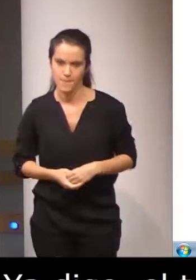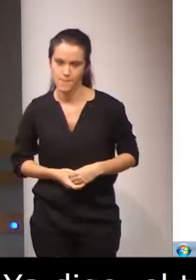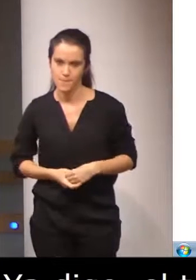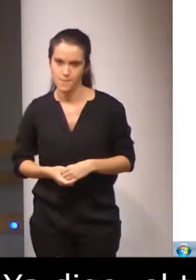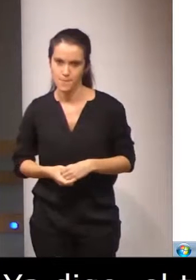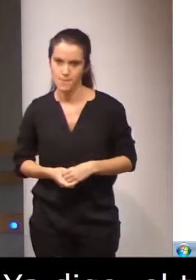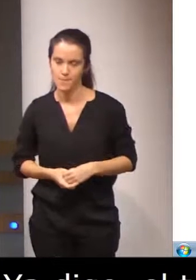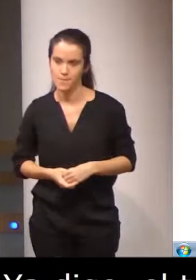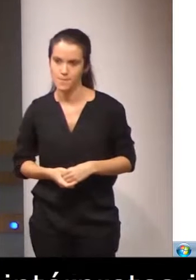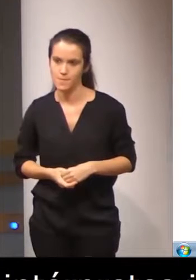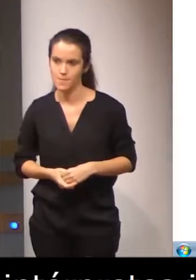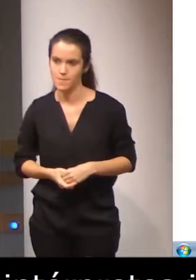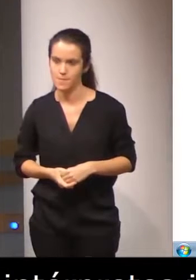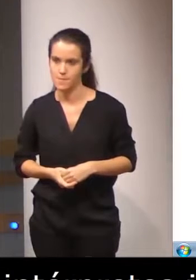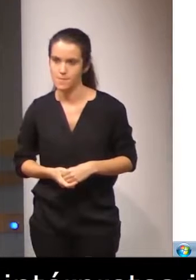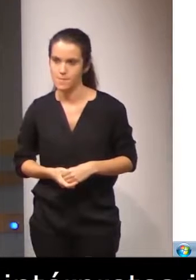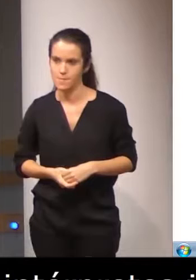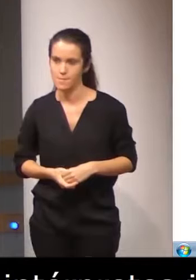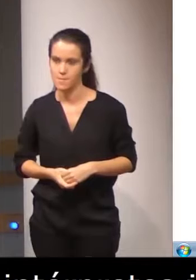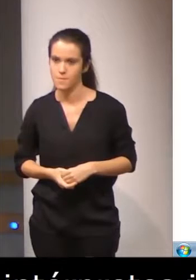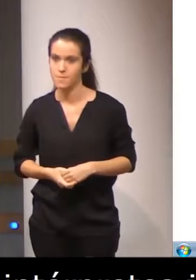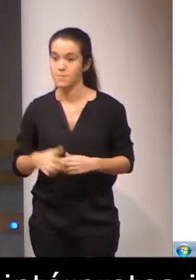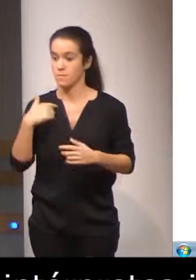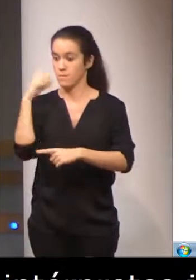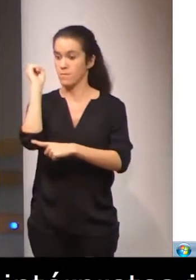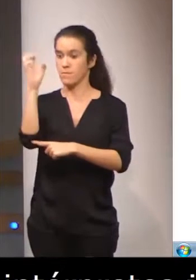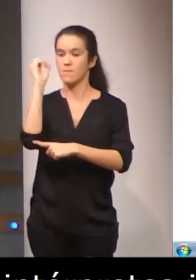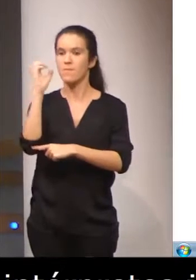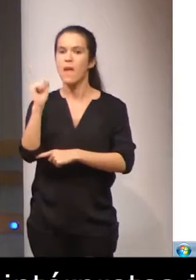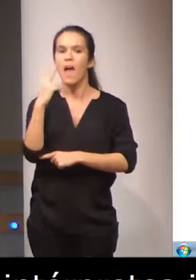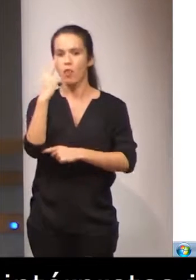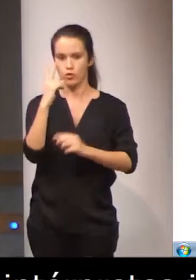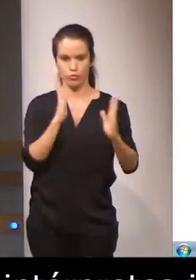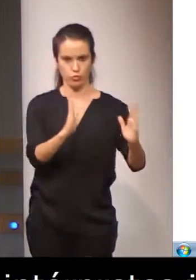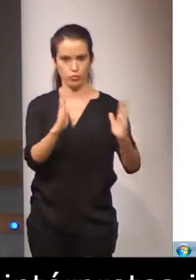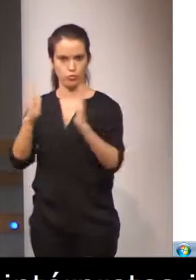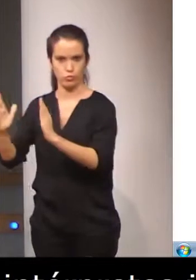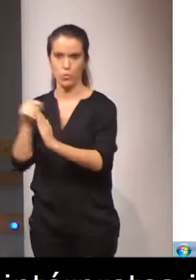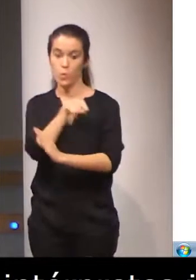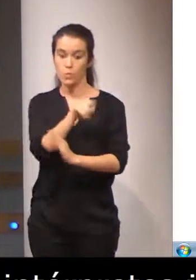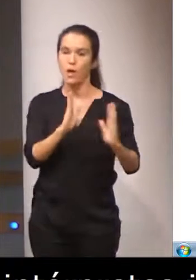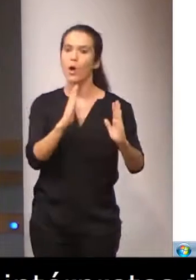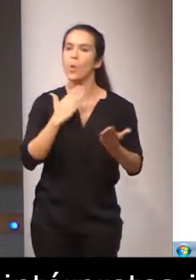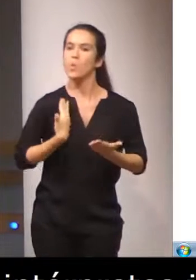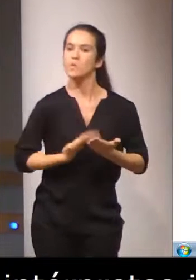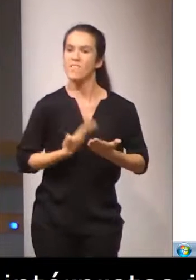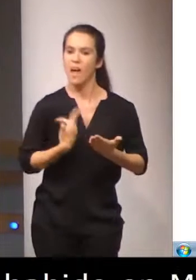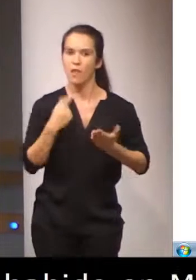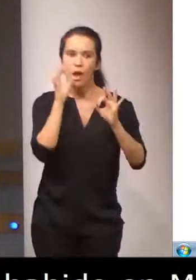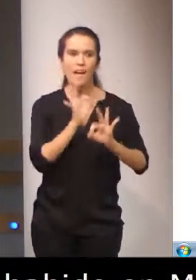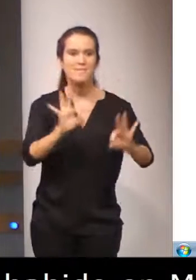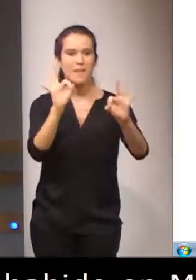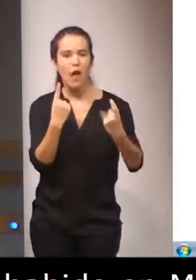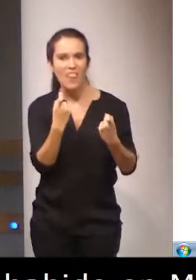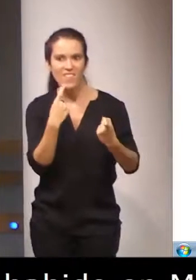Voy a, en la exposición, voy a hacerla en dos bloques. Una, la justificación de una especialización de intérprete